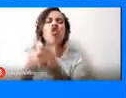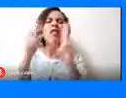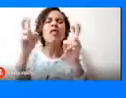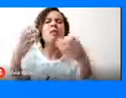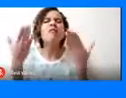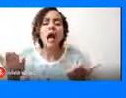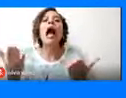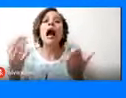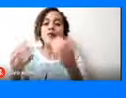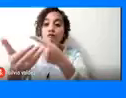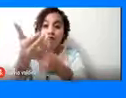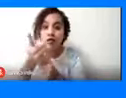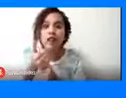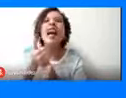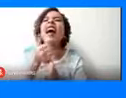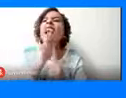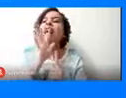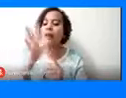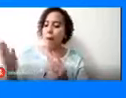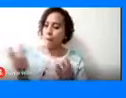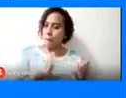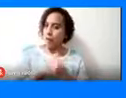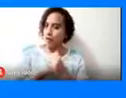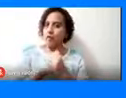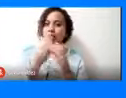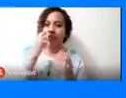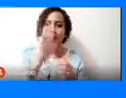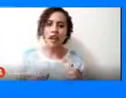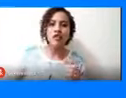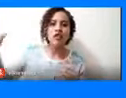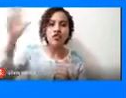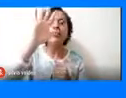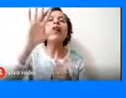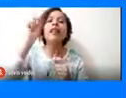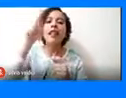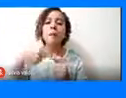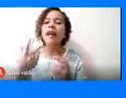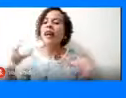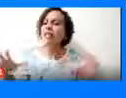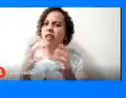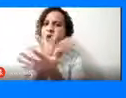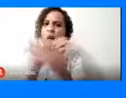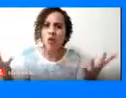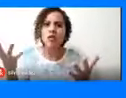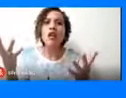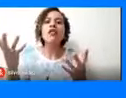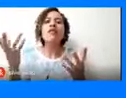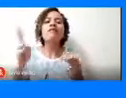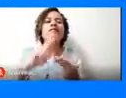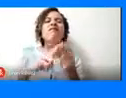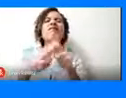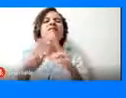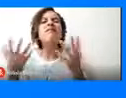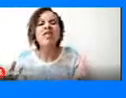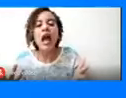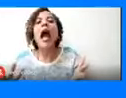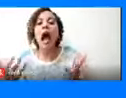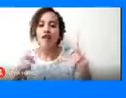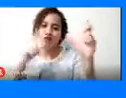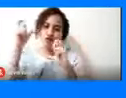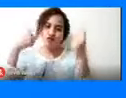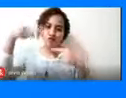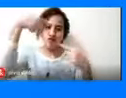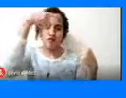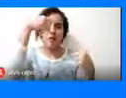protección al patrimonio nacional y las actividades relacionadas con el turismo